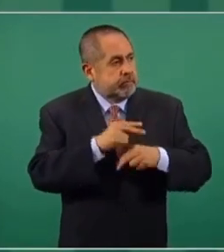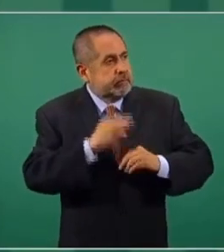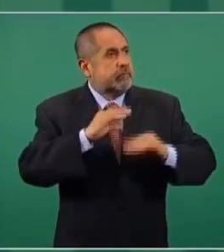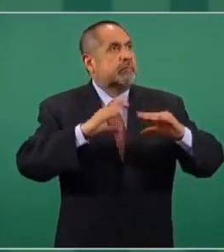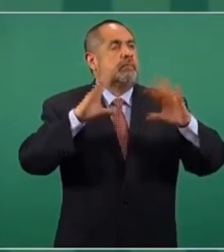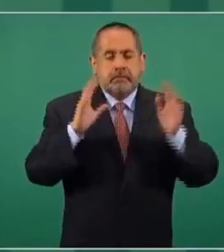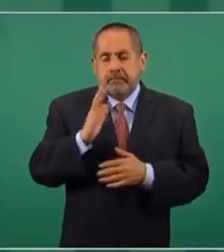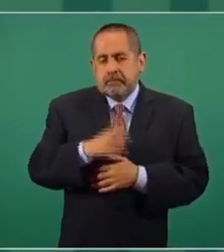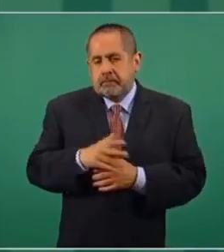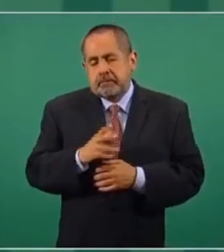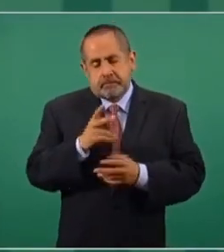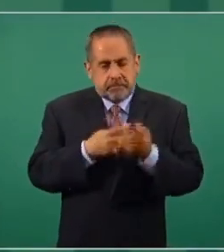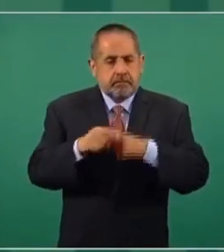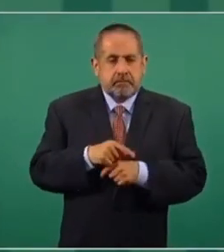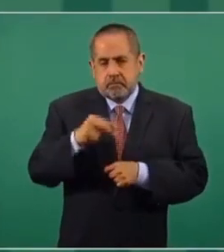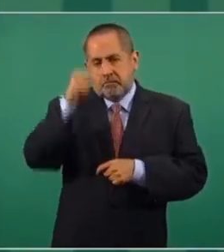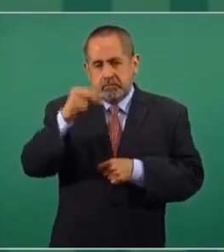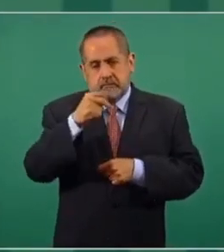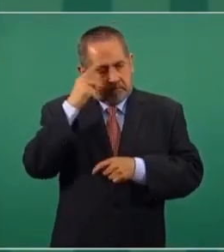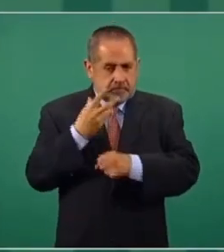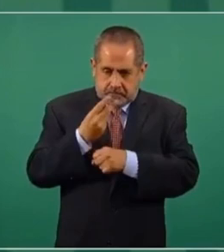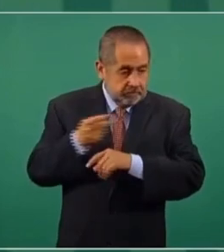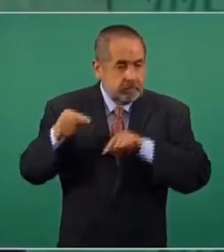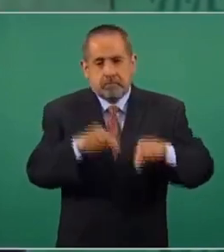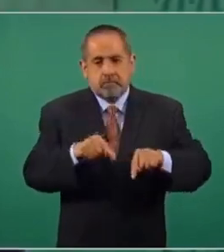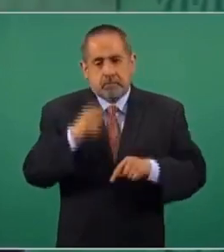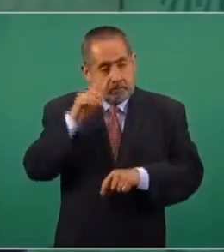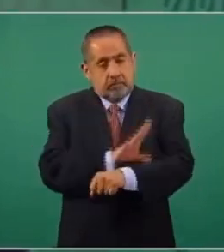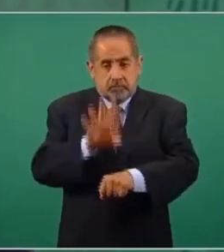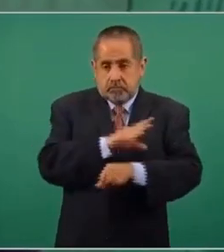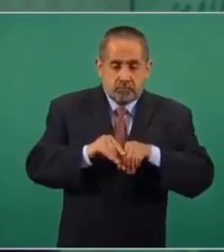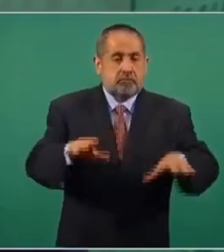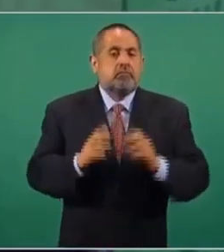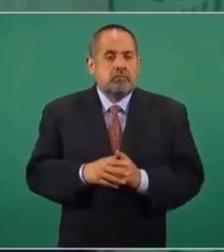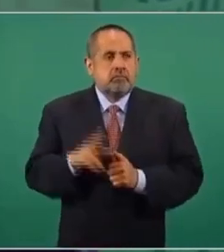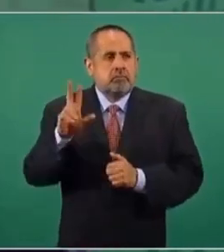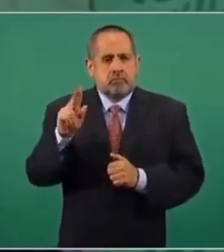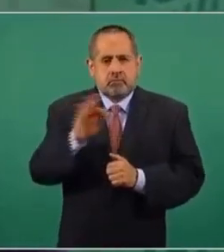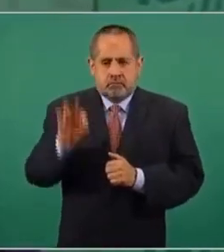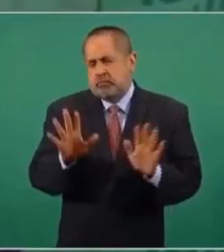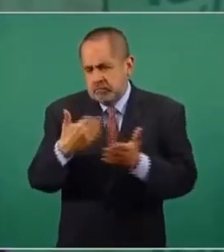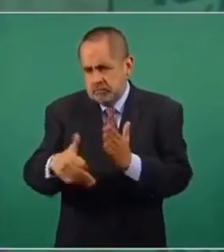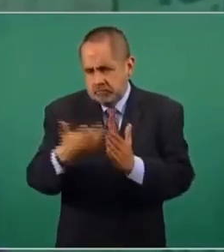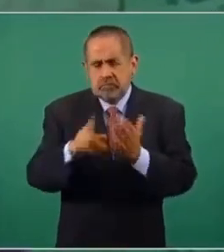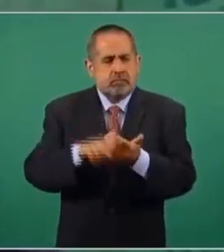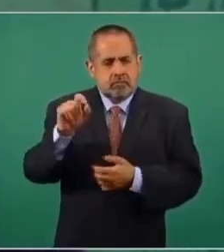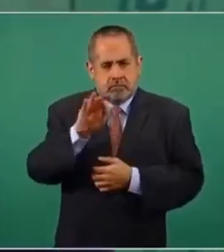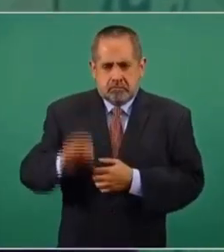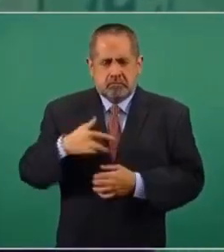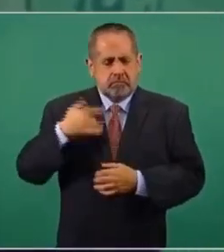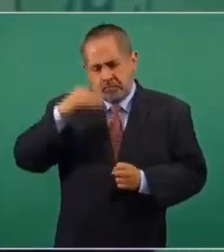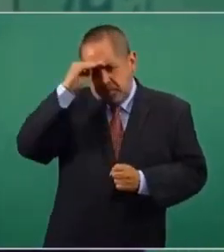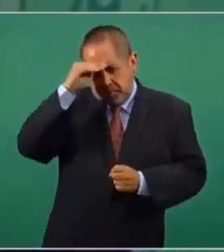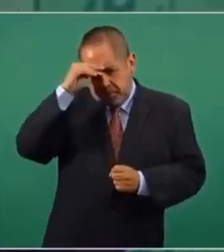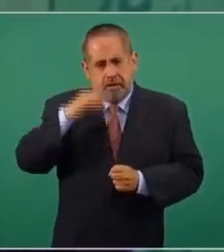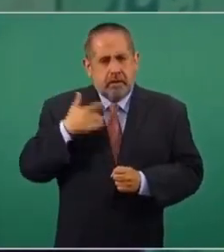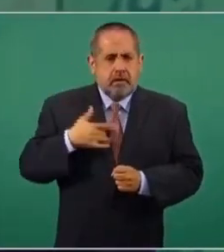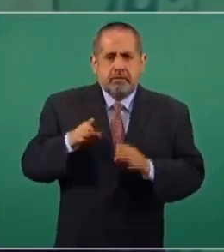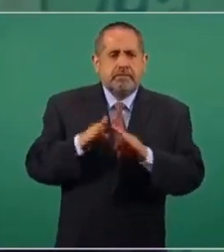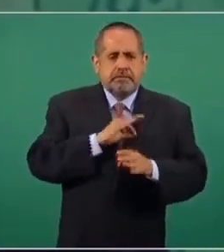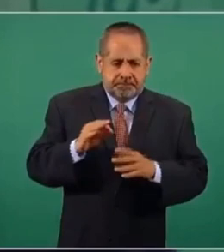Ya se ha restablecido el servicio en el norte para que haya energía eléctrica en un 80 por ciento. Falta un 20 por ciento, porque yo estimo que